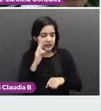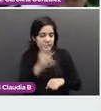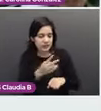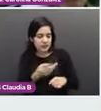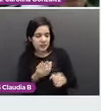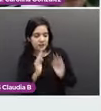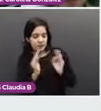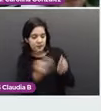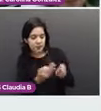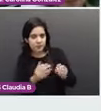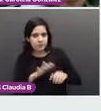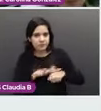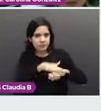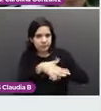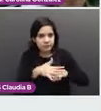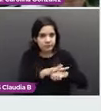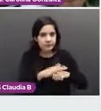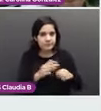Siguiente.